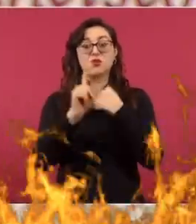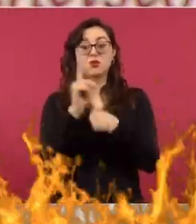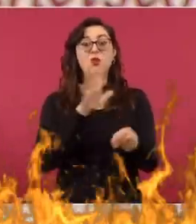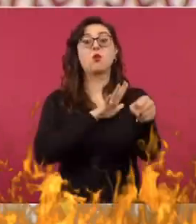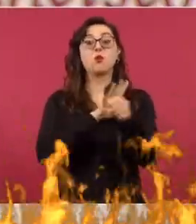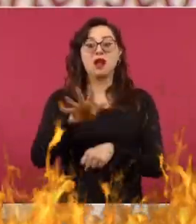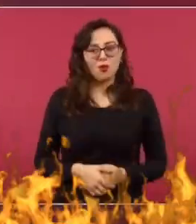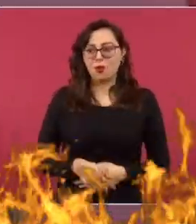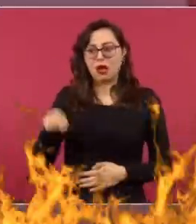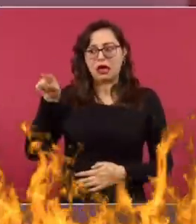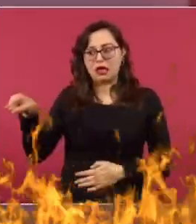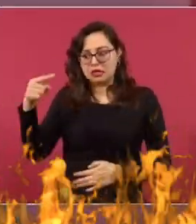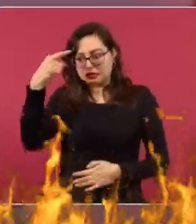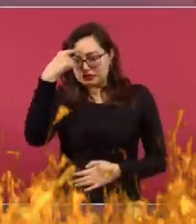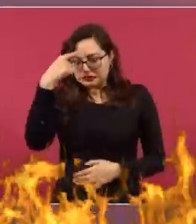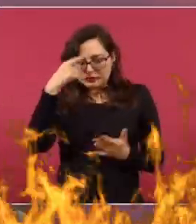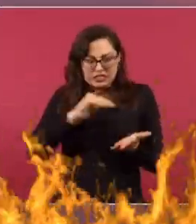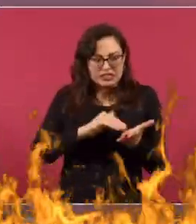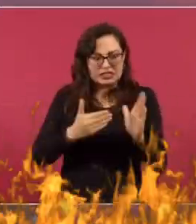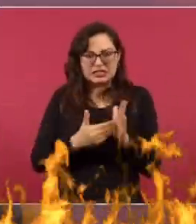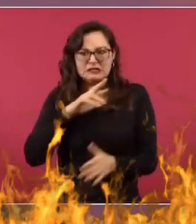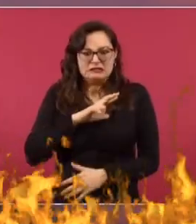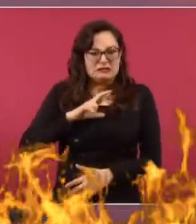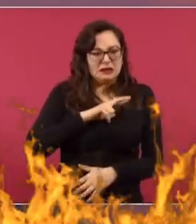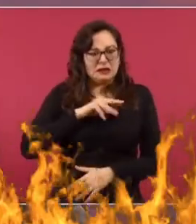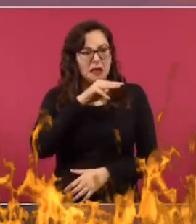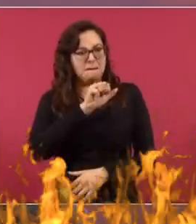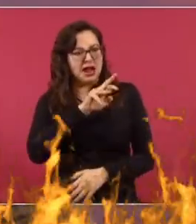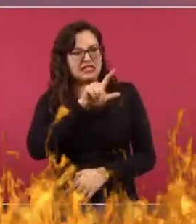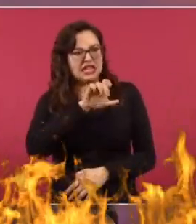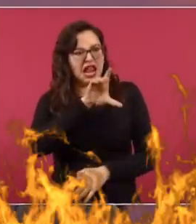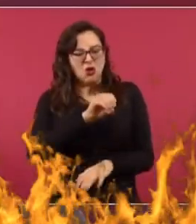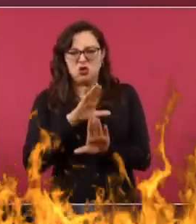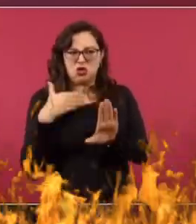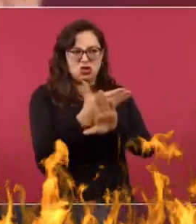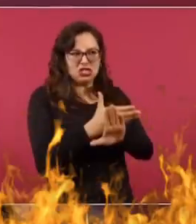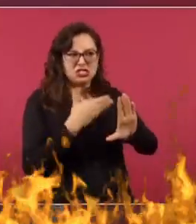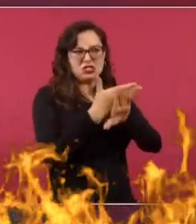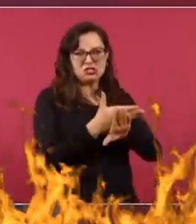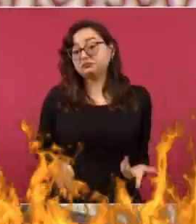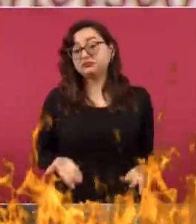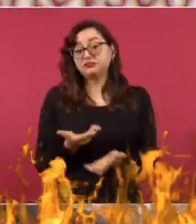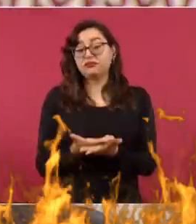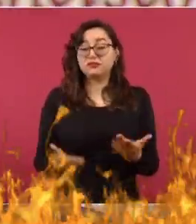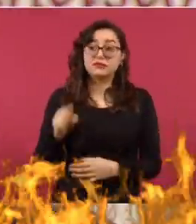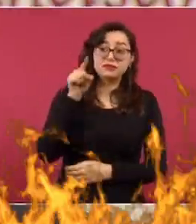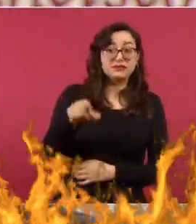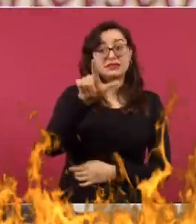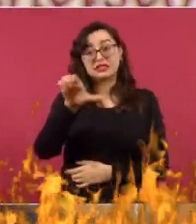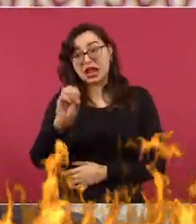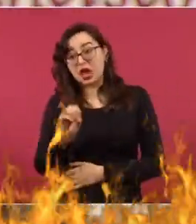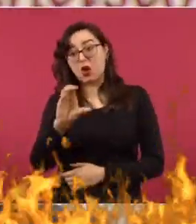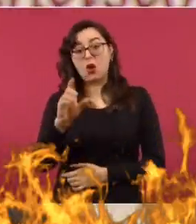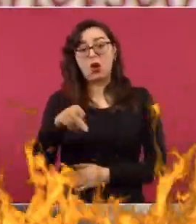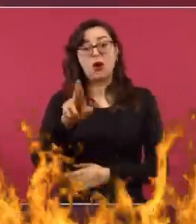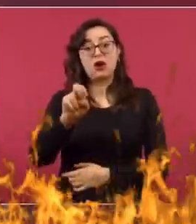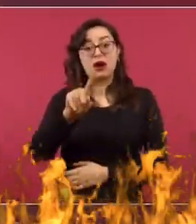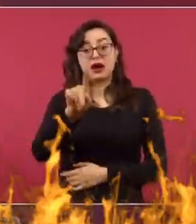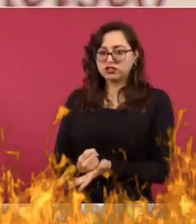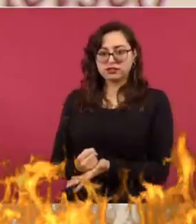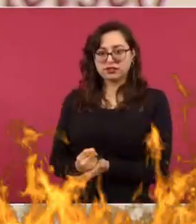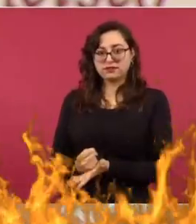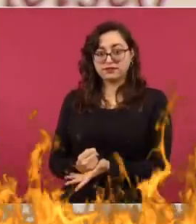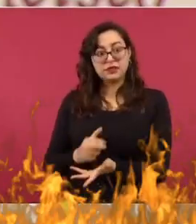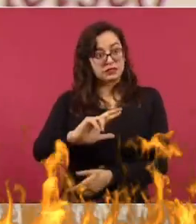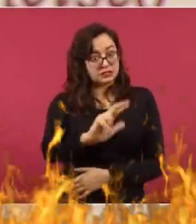cómo me hace daño todos los días. Lo que sostiene en la entrevista con León Krause, que ha dicho en otros foros, es simplemente algo que es falso.